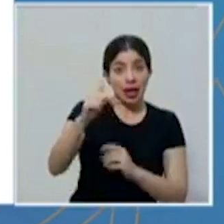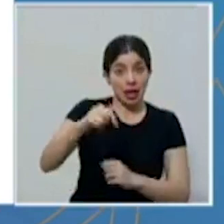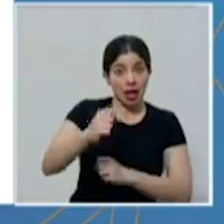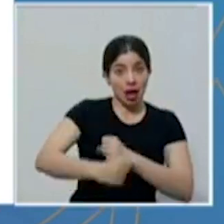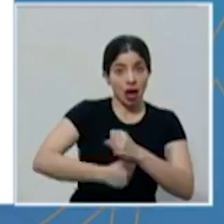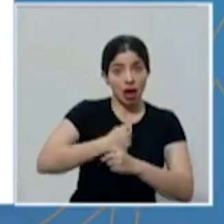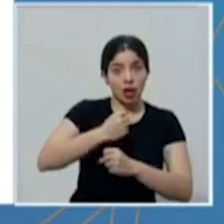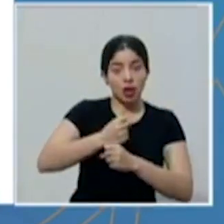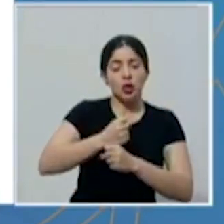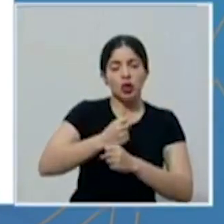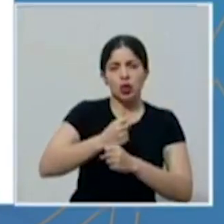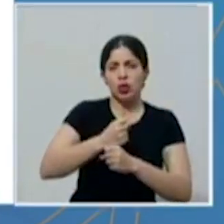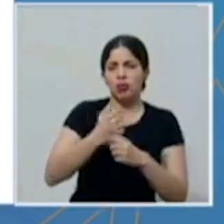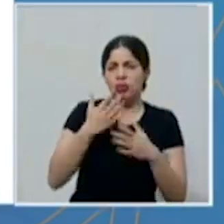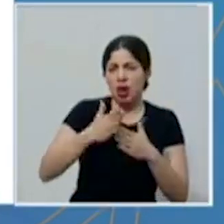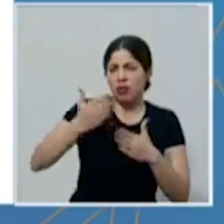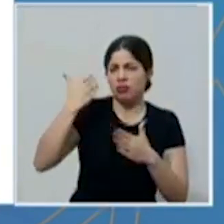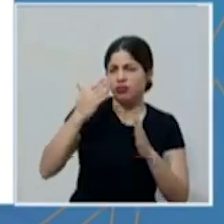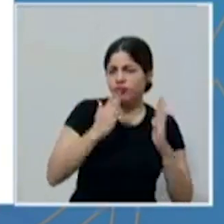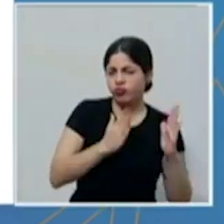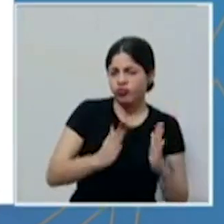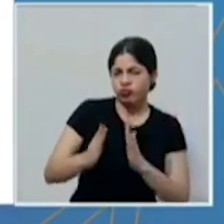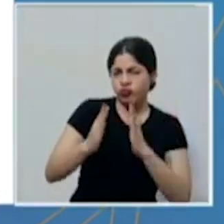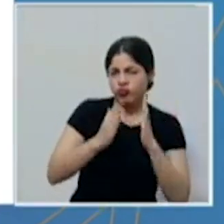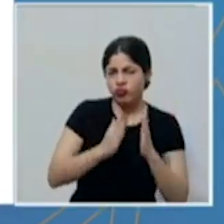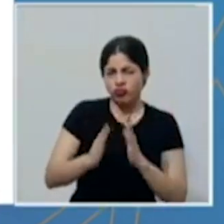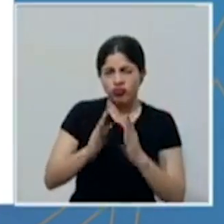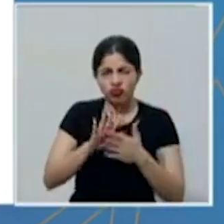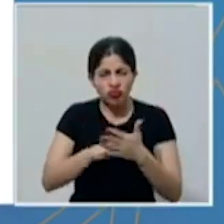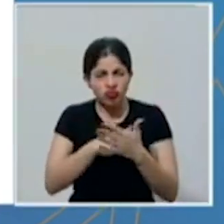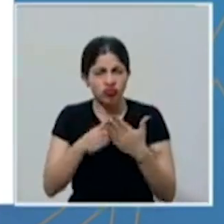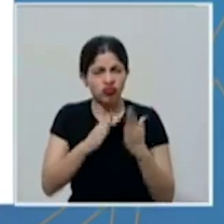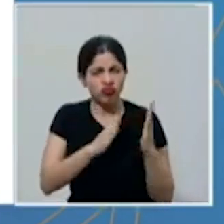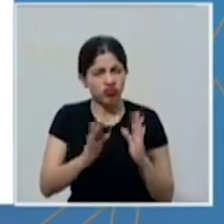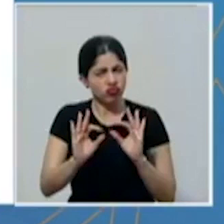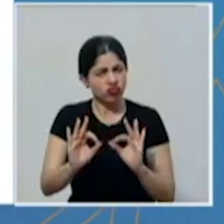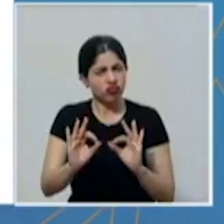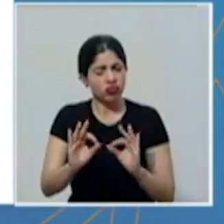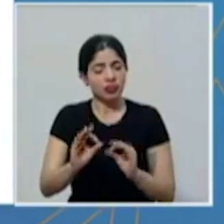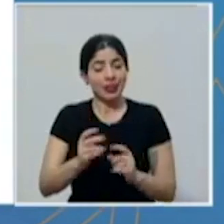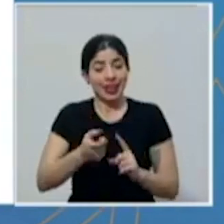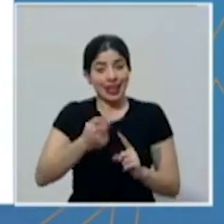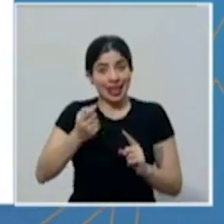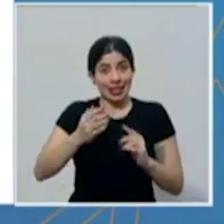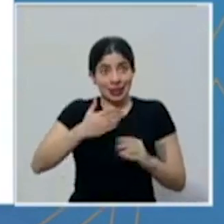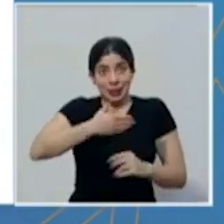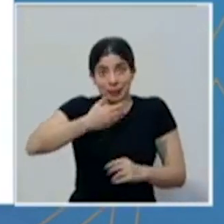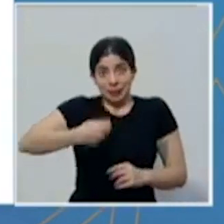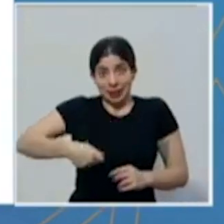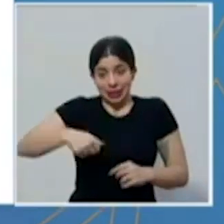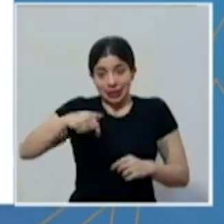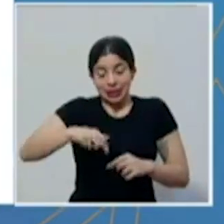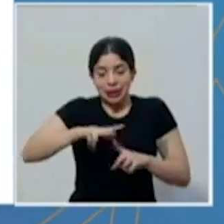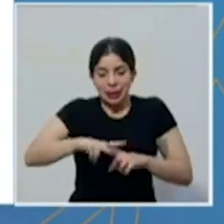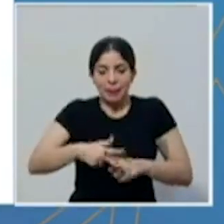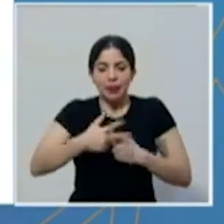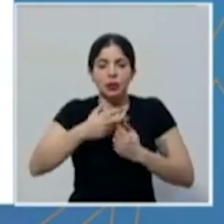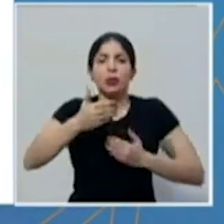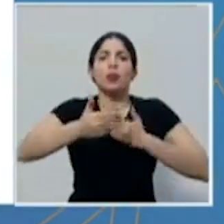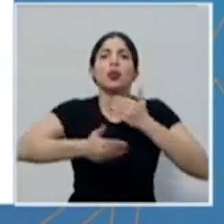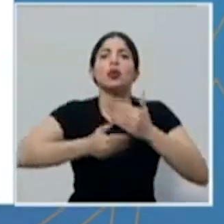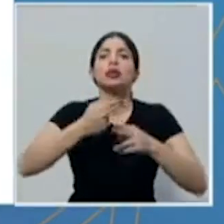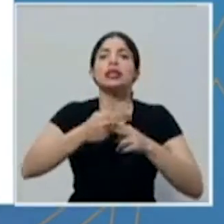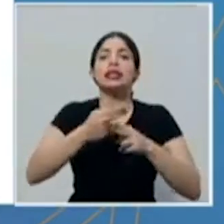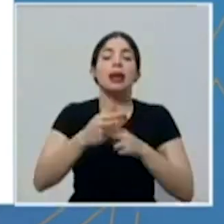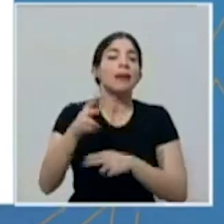de manera muy planificada y organizada, se inició desde la Presidencia de la República un proceso que llamamos